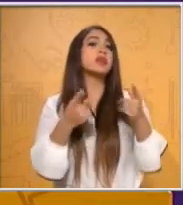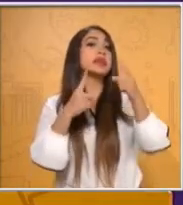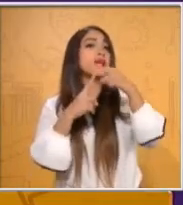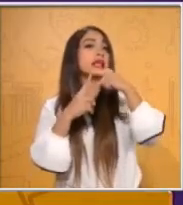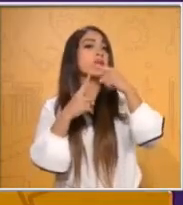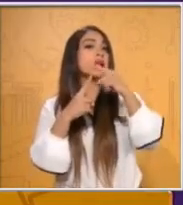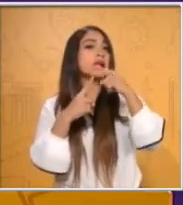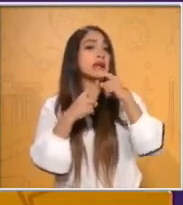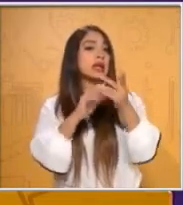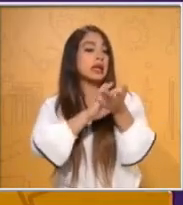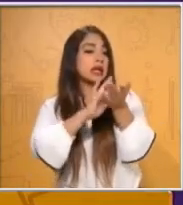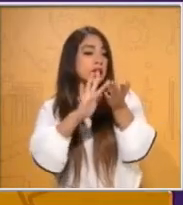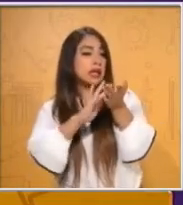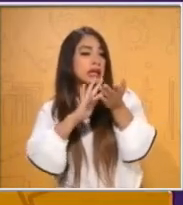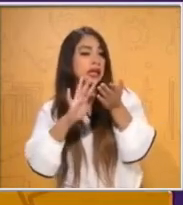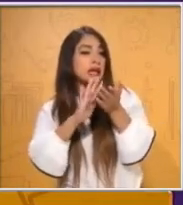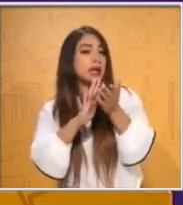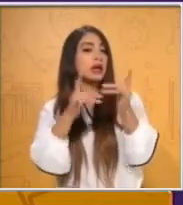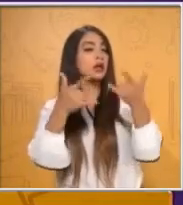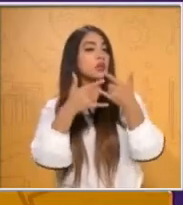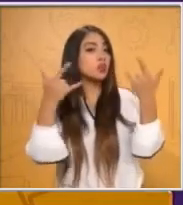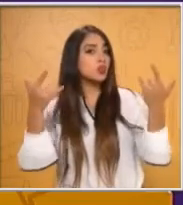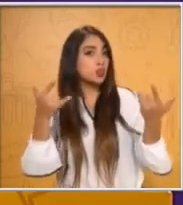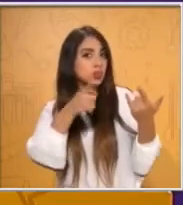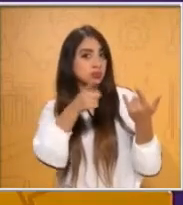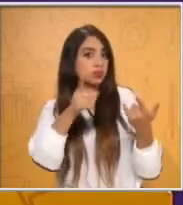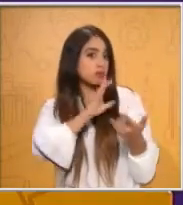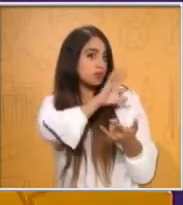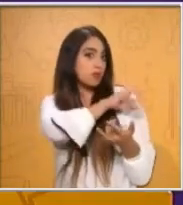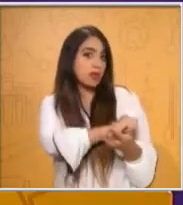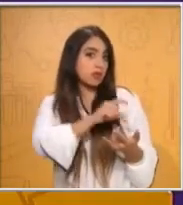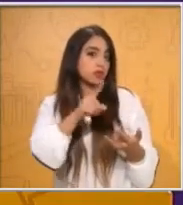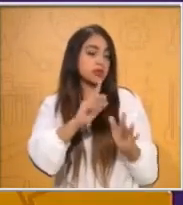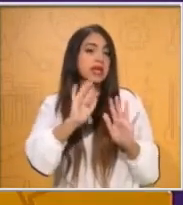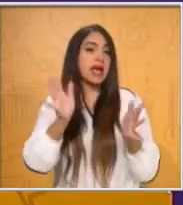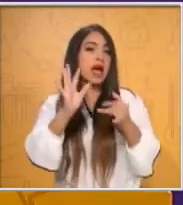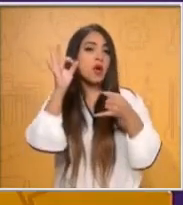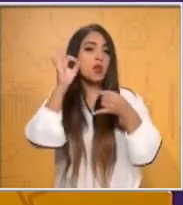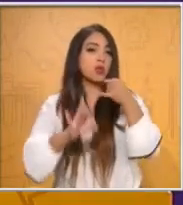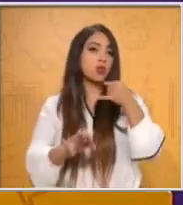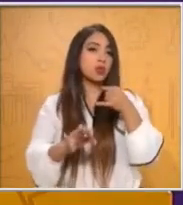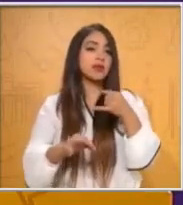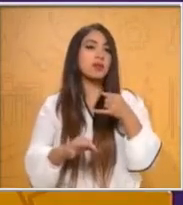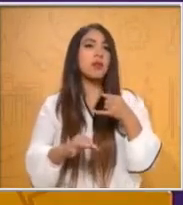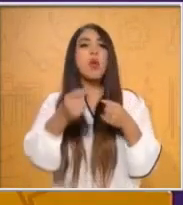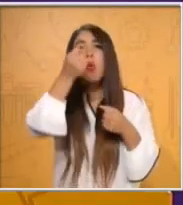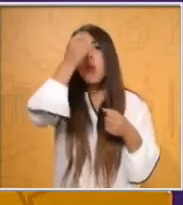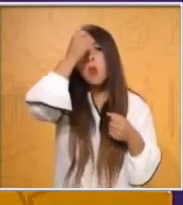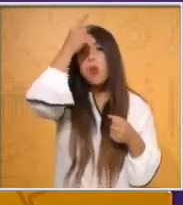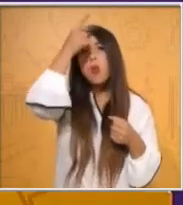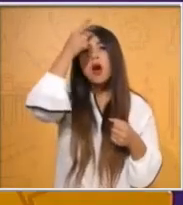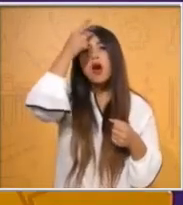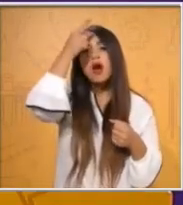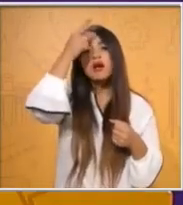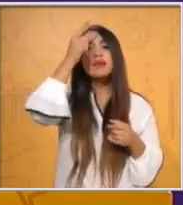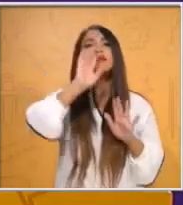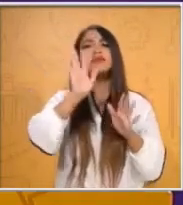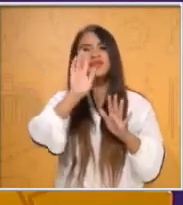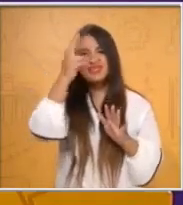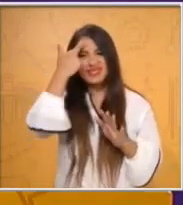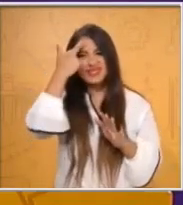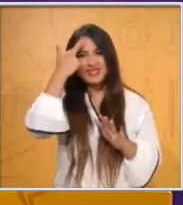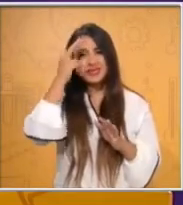preferencia. Esto para poder trabajar. Y con esto vamos a, ya por último, a decir la respuesta del acertijo. Esperemos que la